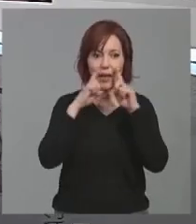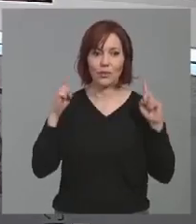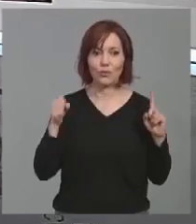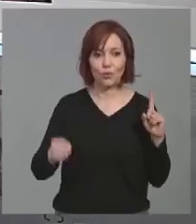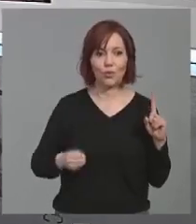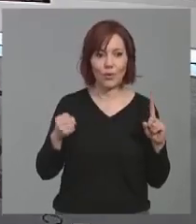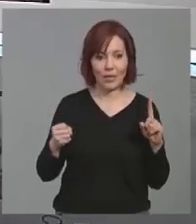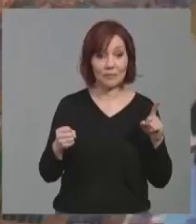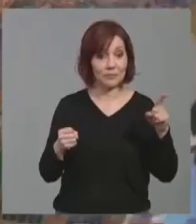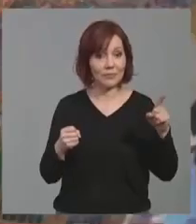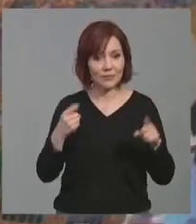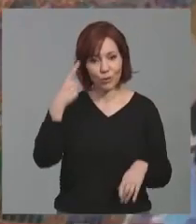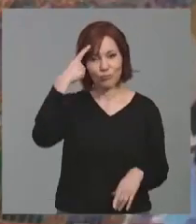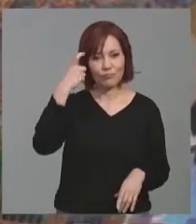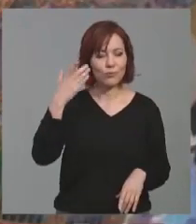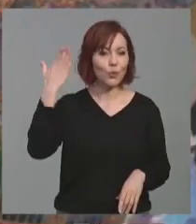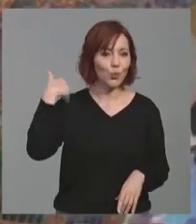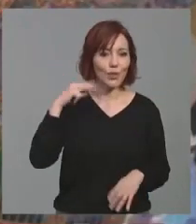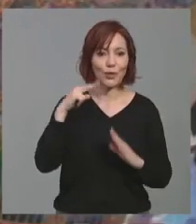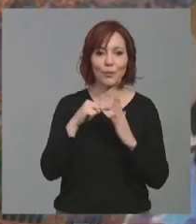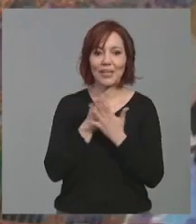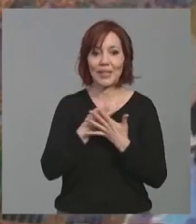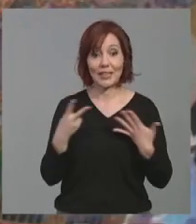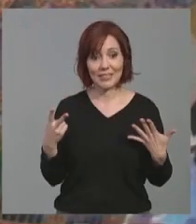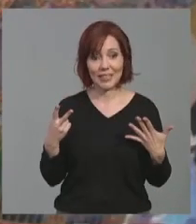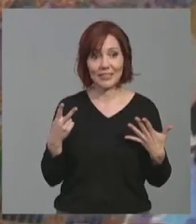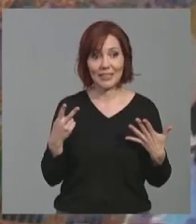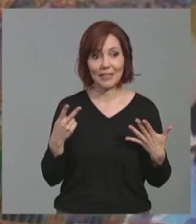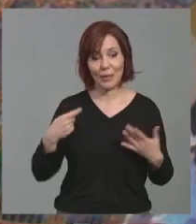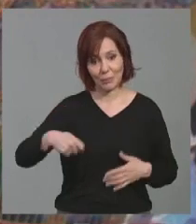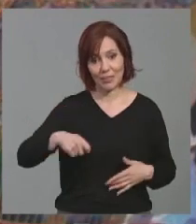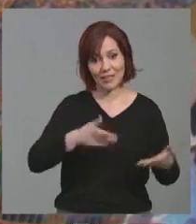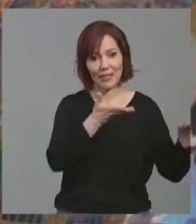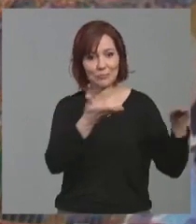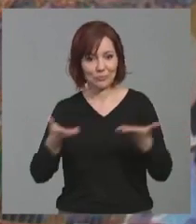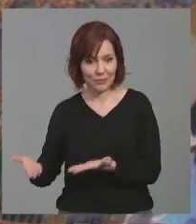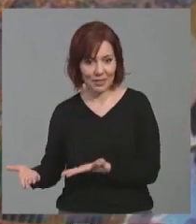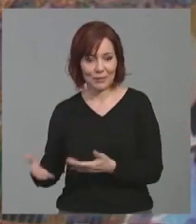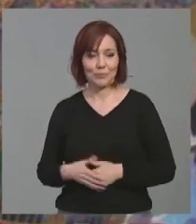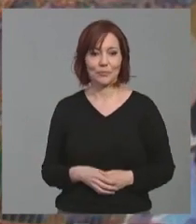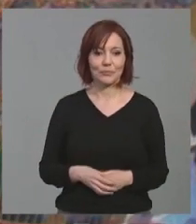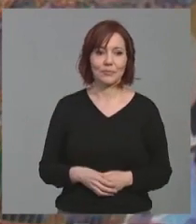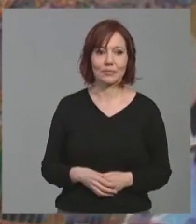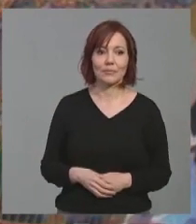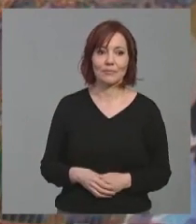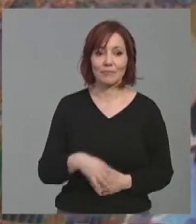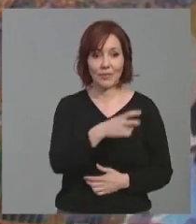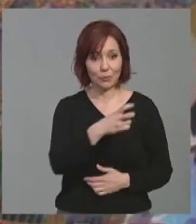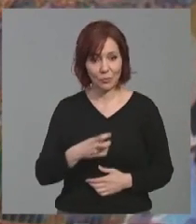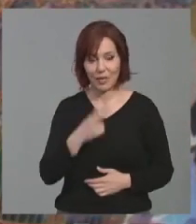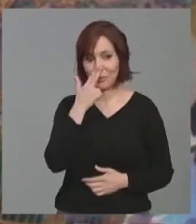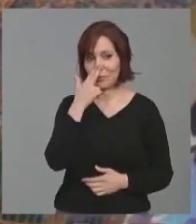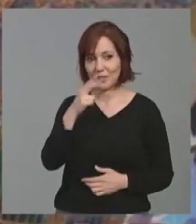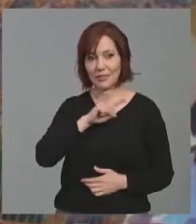Ellos recordaban la visita también en 2017 y les invitamos, ¿no? Les invitó el presidente, mejor dicho, a venir a Caravaca